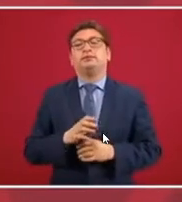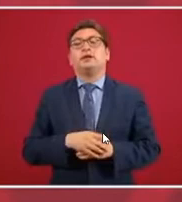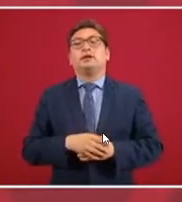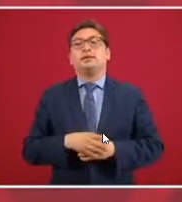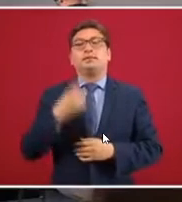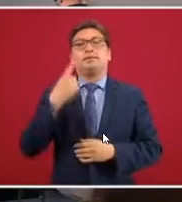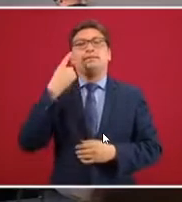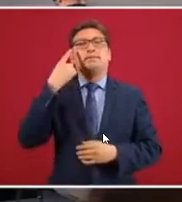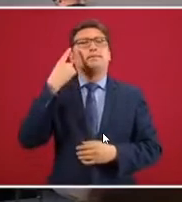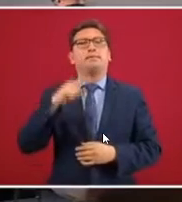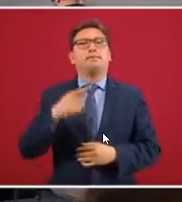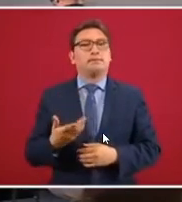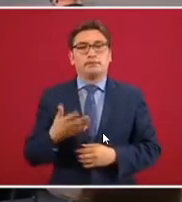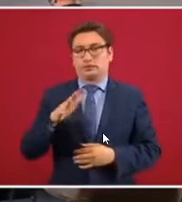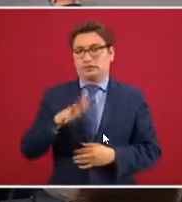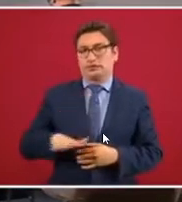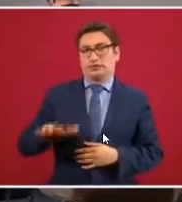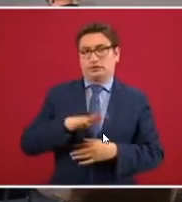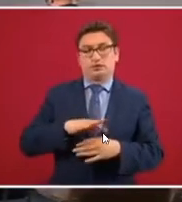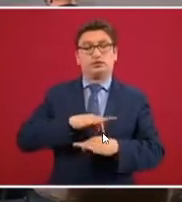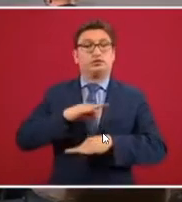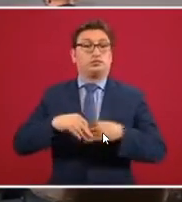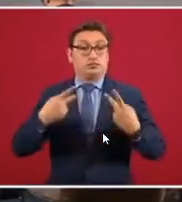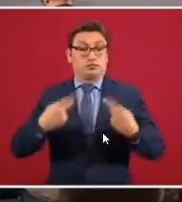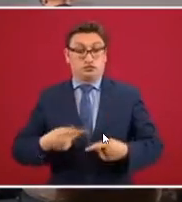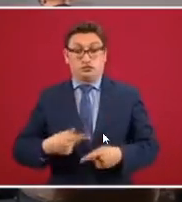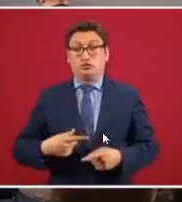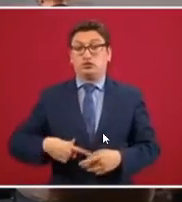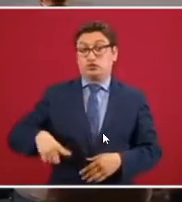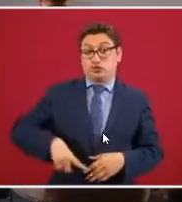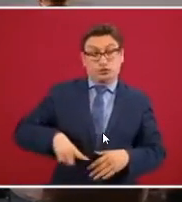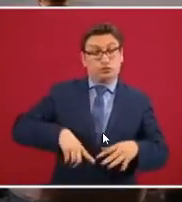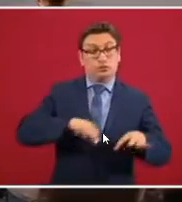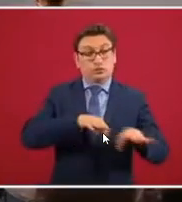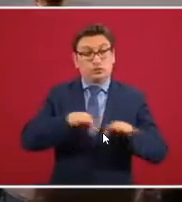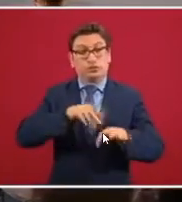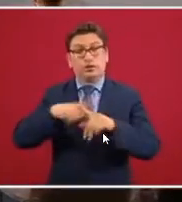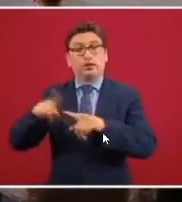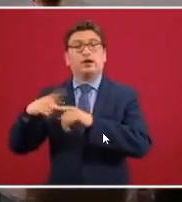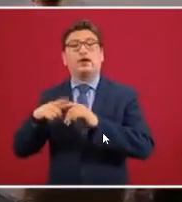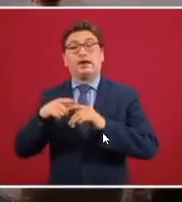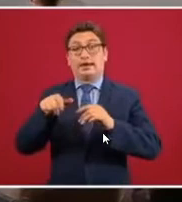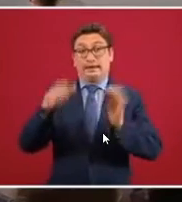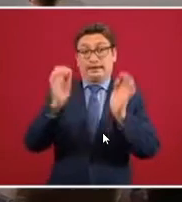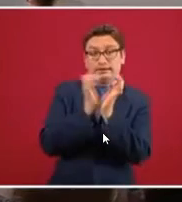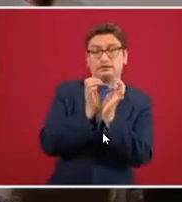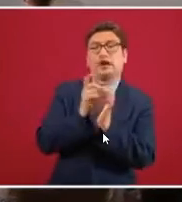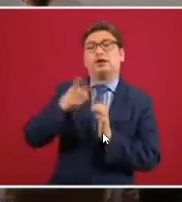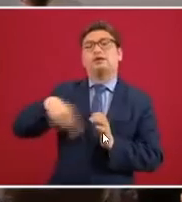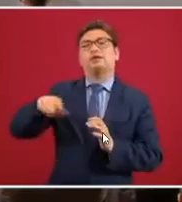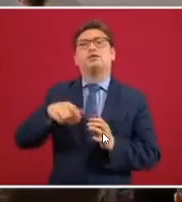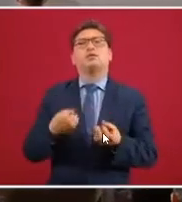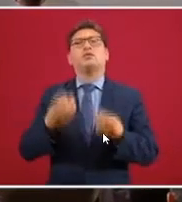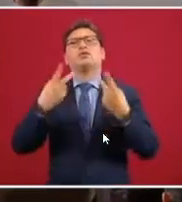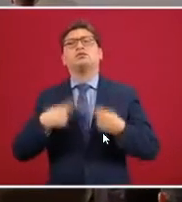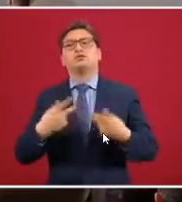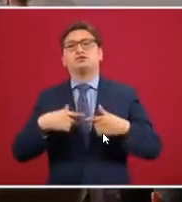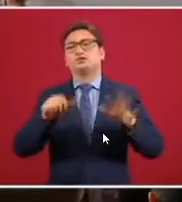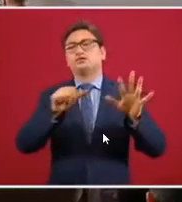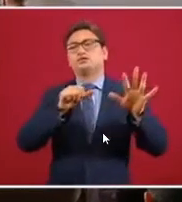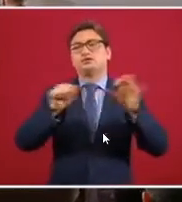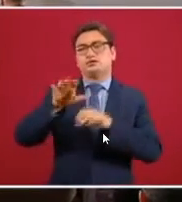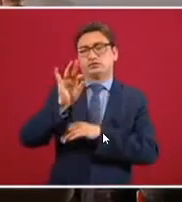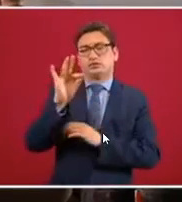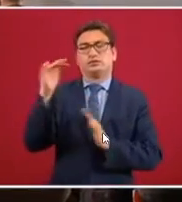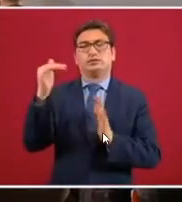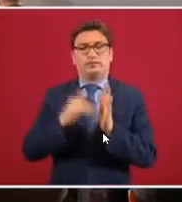trabajadores al servicio del Estado, que van a ser como 640 mil créditos.